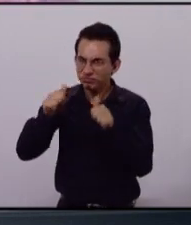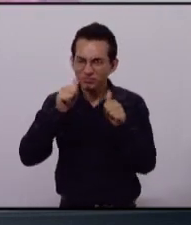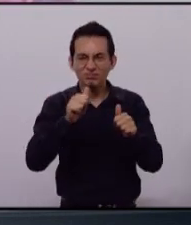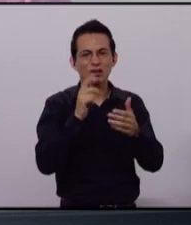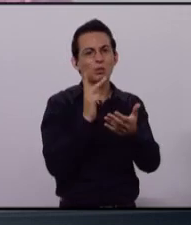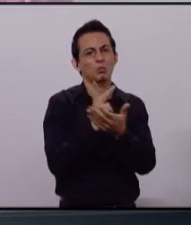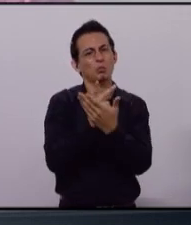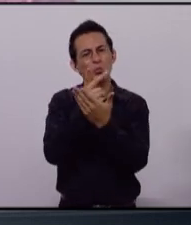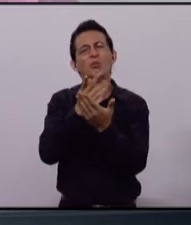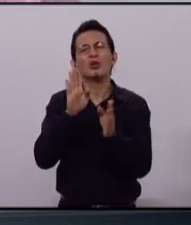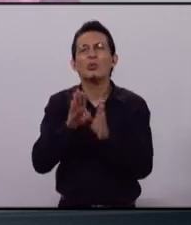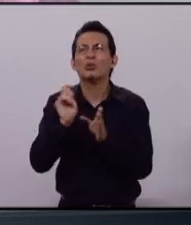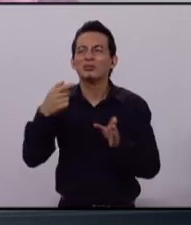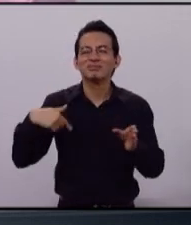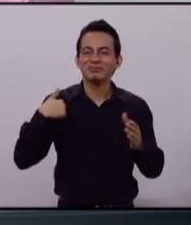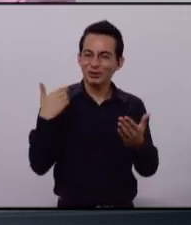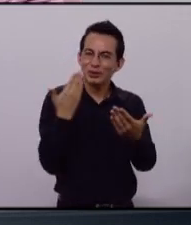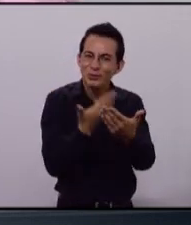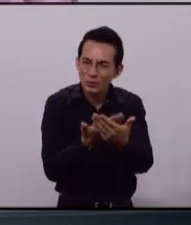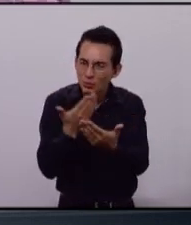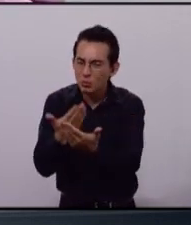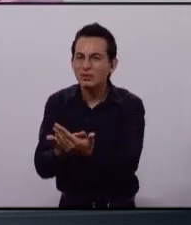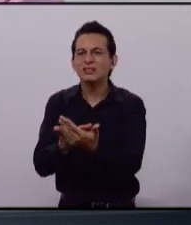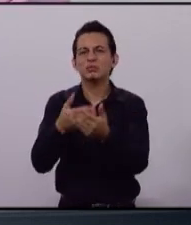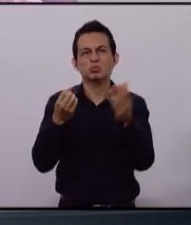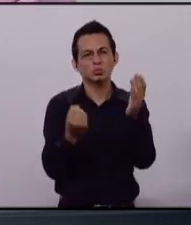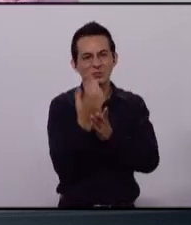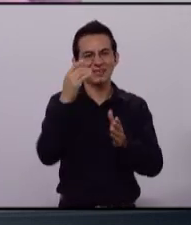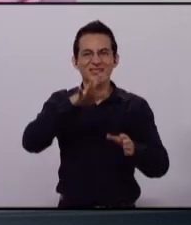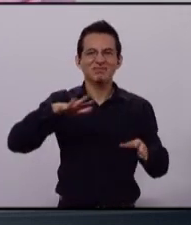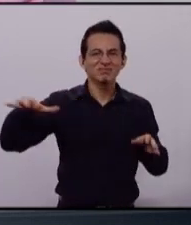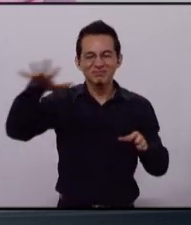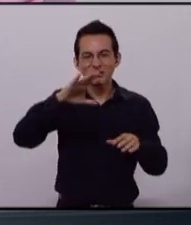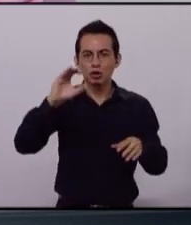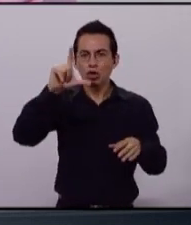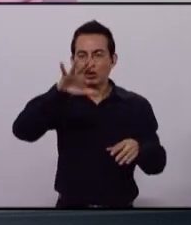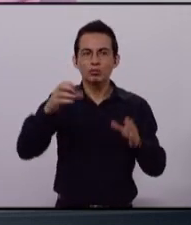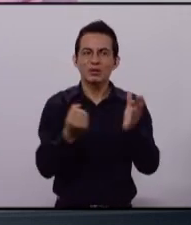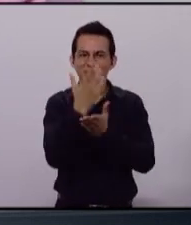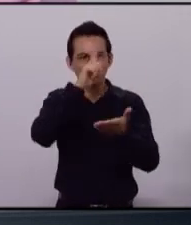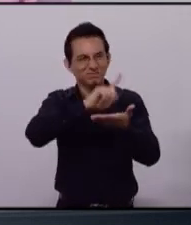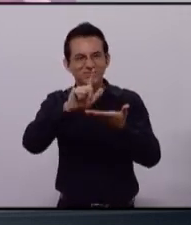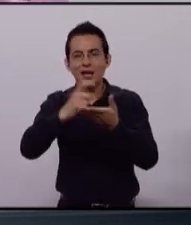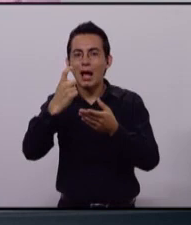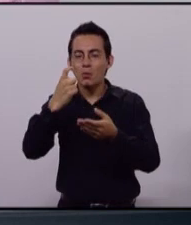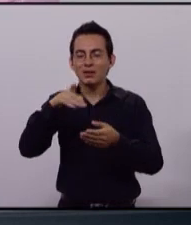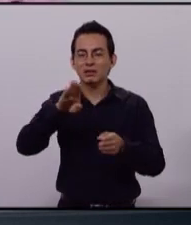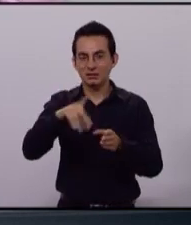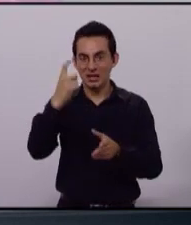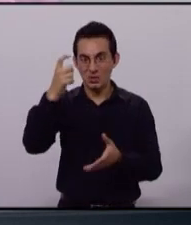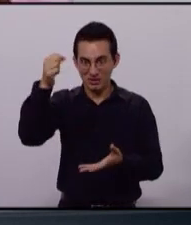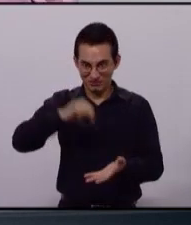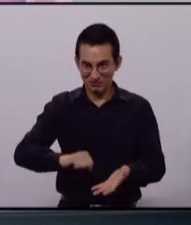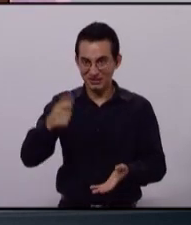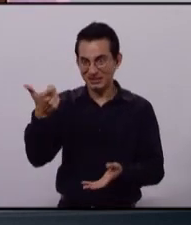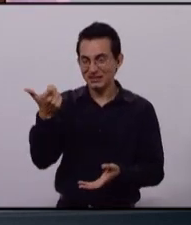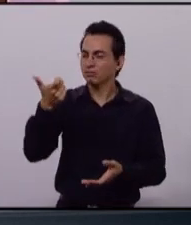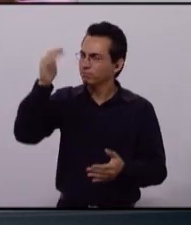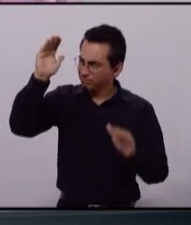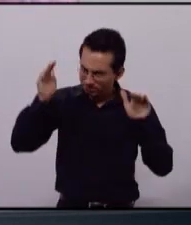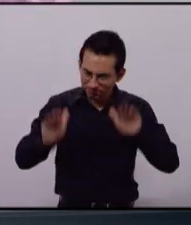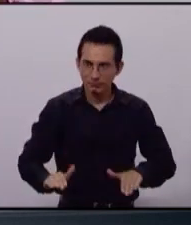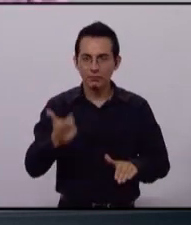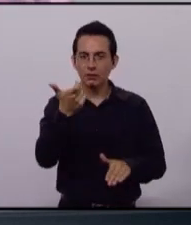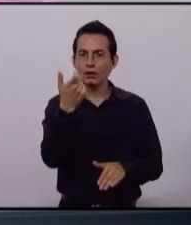propuestas son el implementar las purificadoras de agua en las colonias populares y que cueste el garrafón de 19 litros a 2 pesos